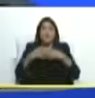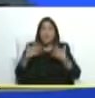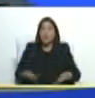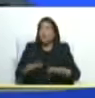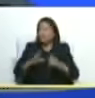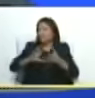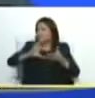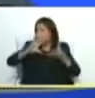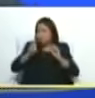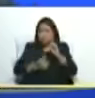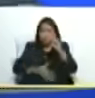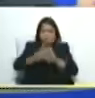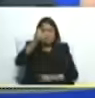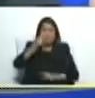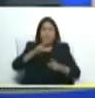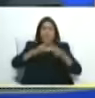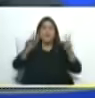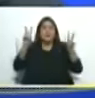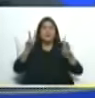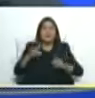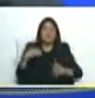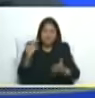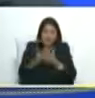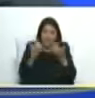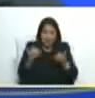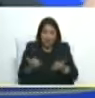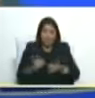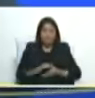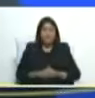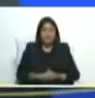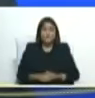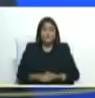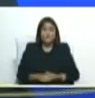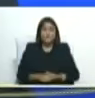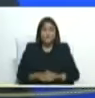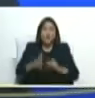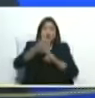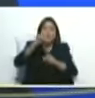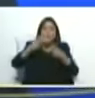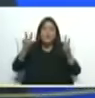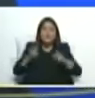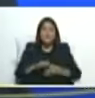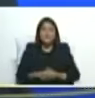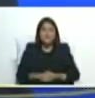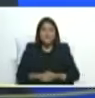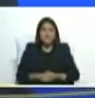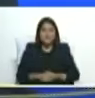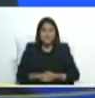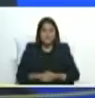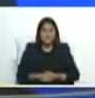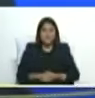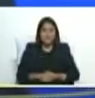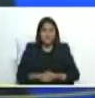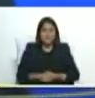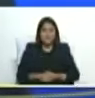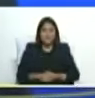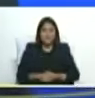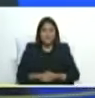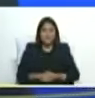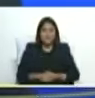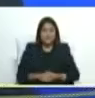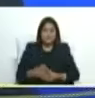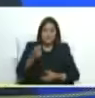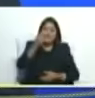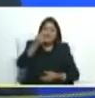paz un día después hasta nuestros días conquistamos la paz nos ganamos la paz y nadie